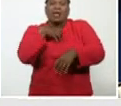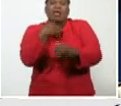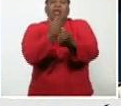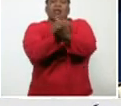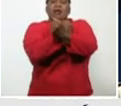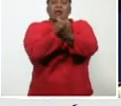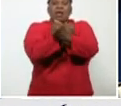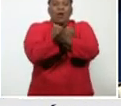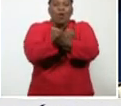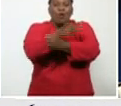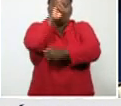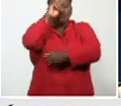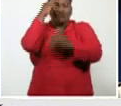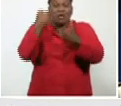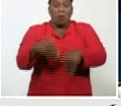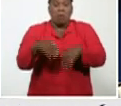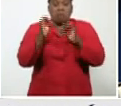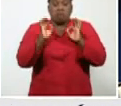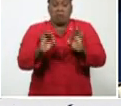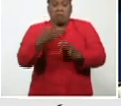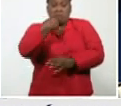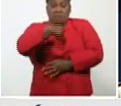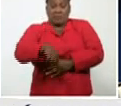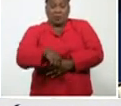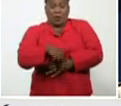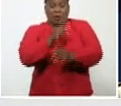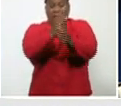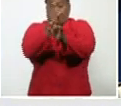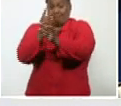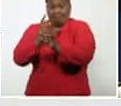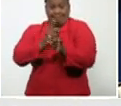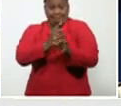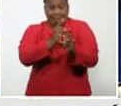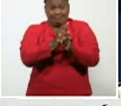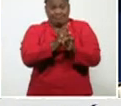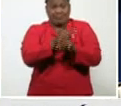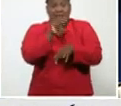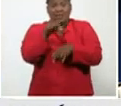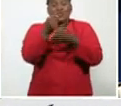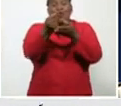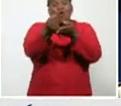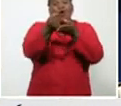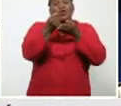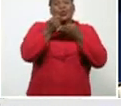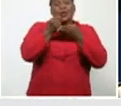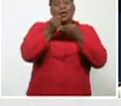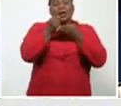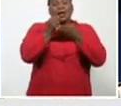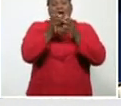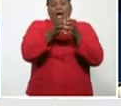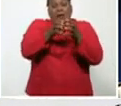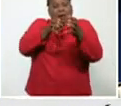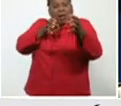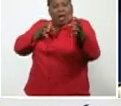y para las personas con las cuales contactan, y eso nos permite aislarlo, estudiar